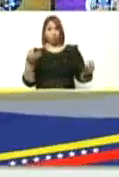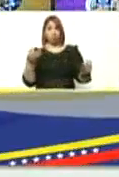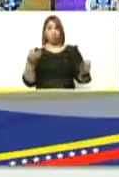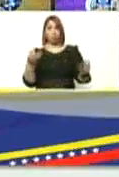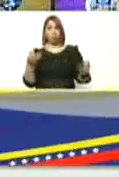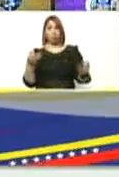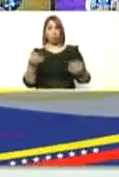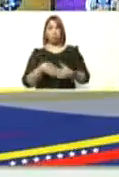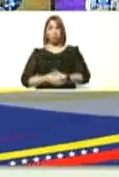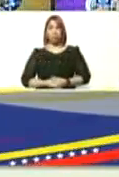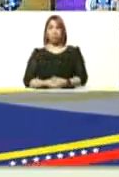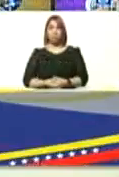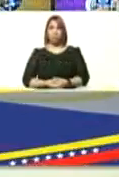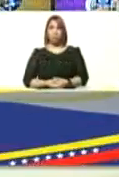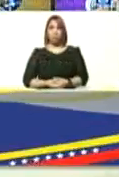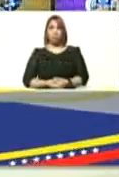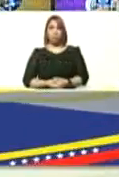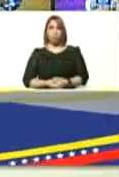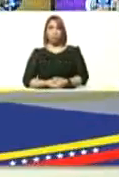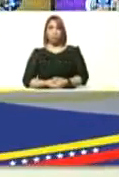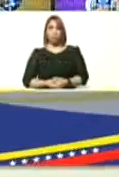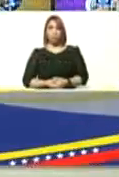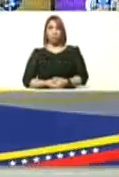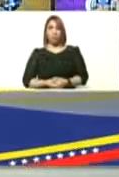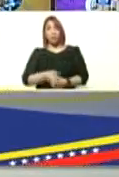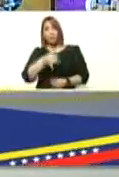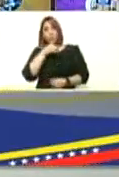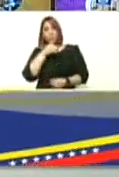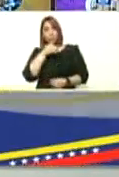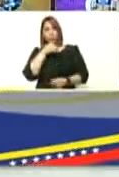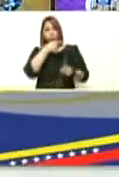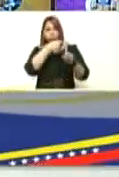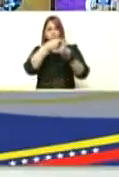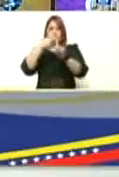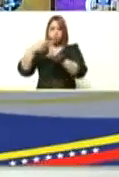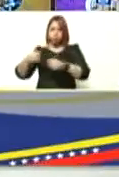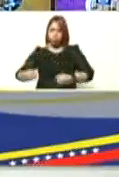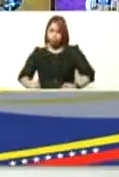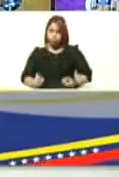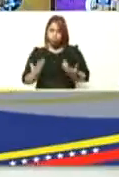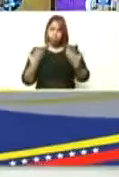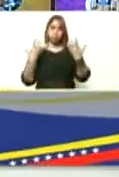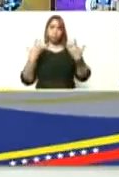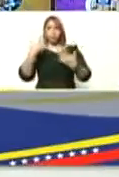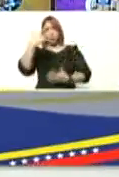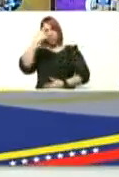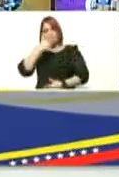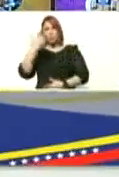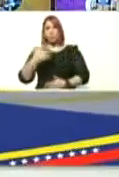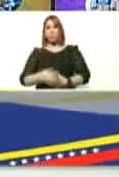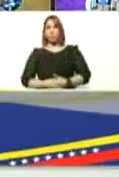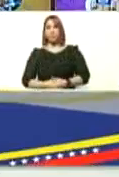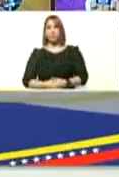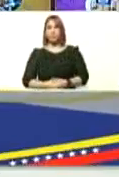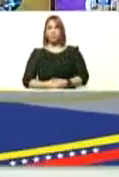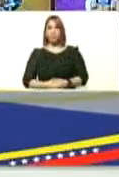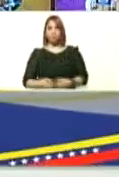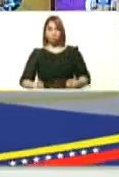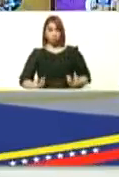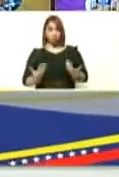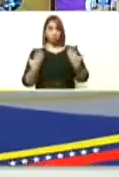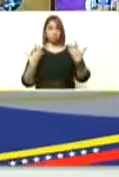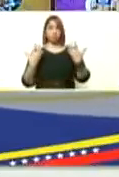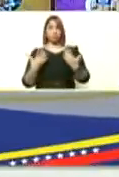perfecto son noticias positivas que llenan de certeza de seguridad lo llenan a uno de